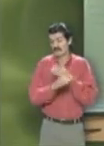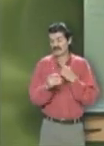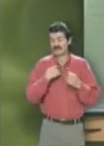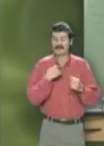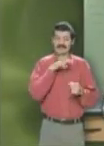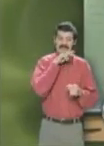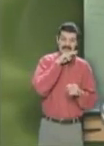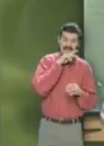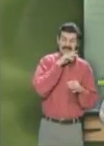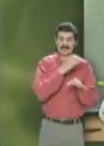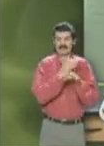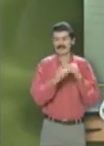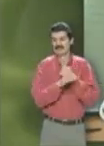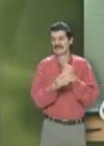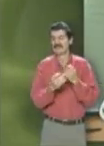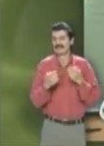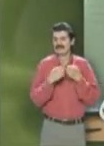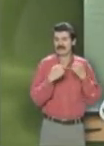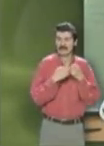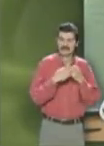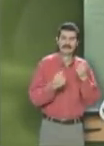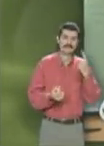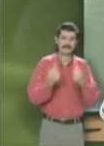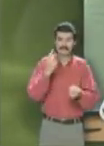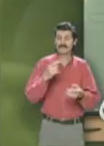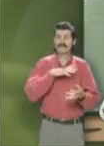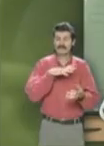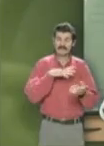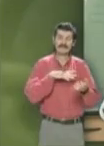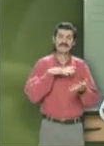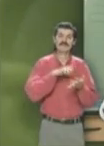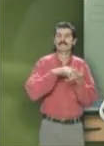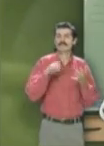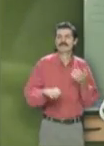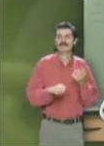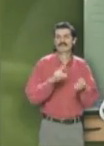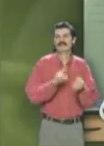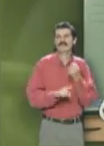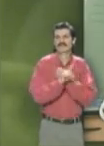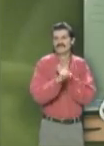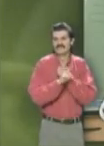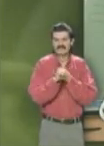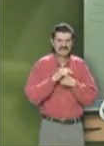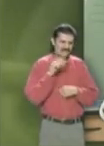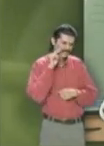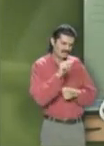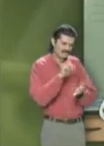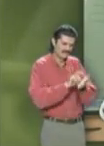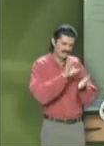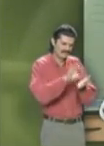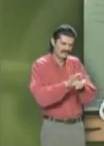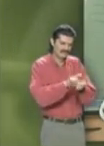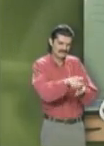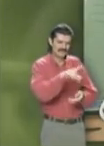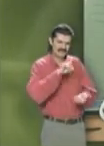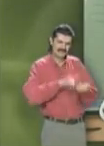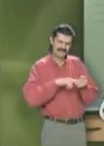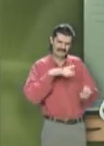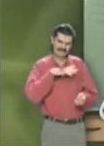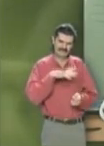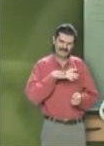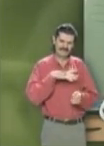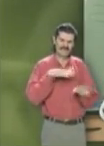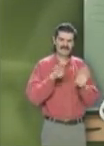desesperantes. Hay, por ejemplo, quienes tienen dificultad en observar la discapacidad como parte de la existencia